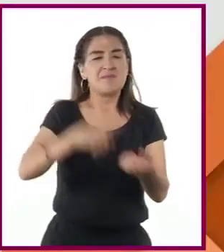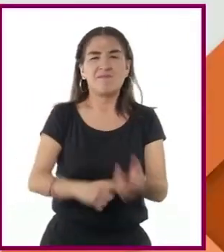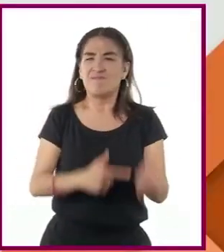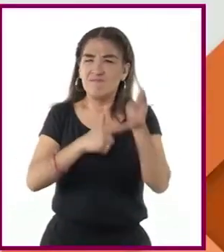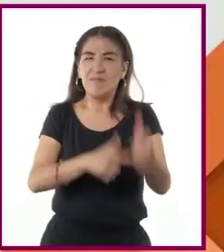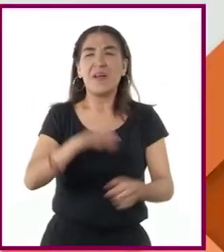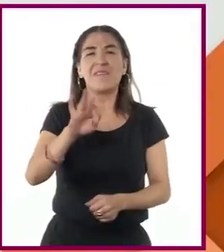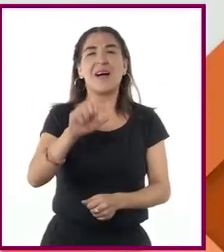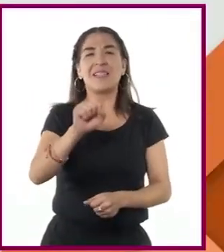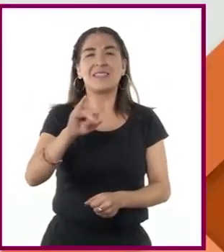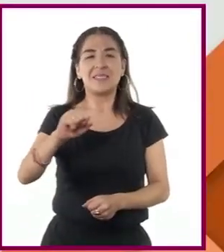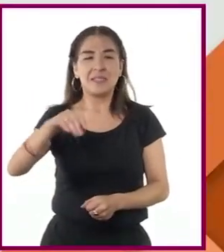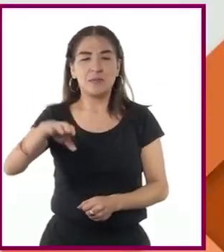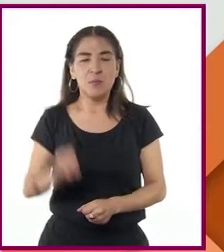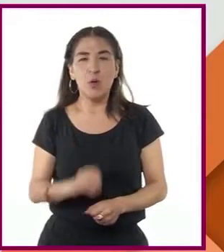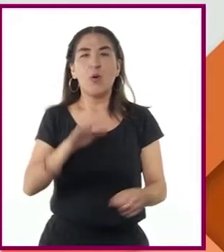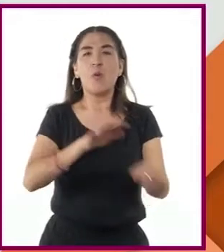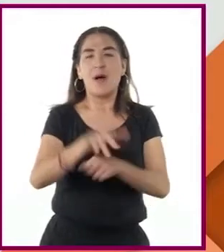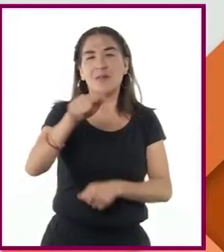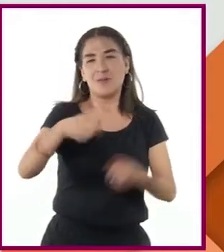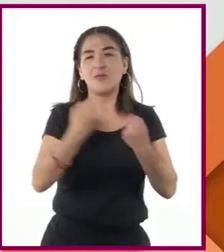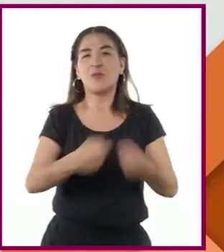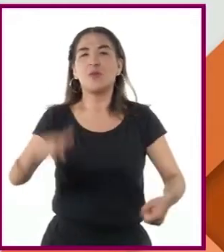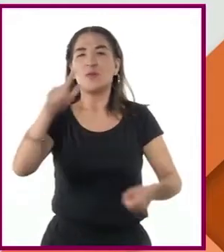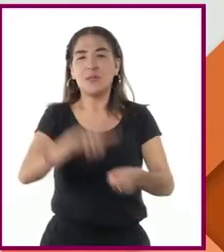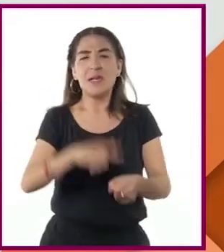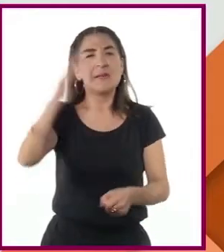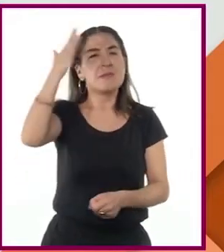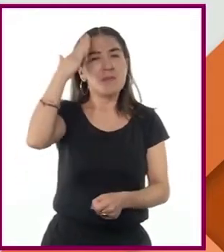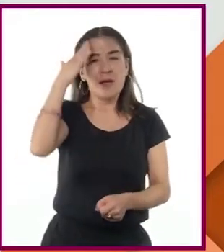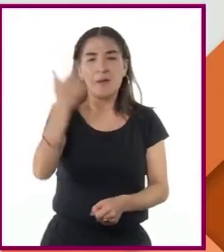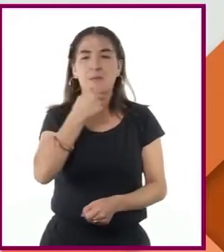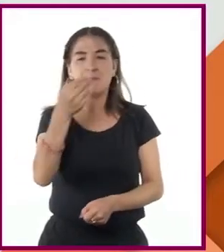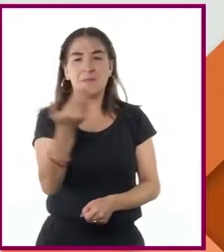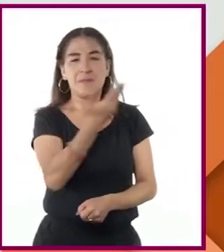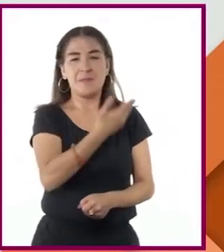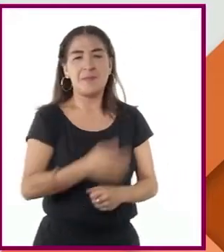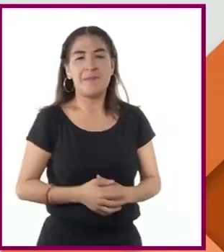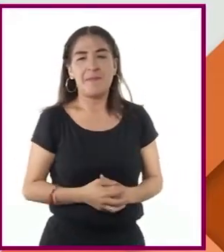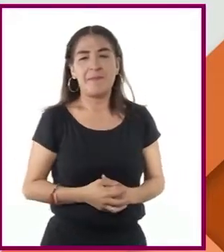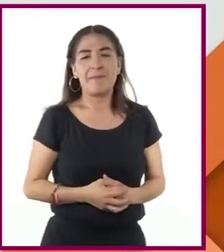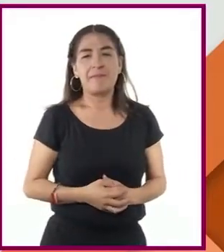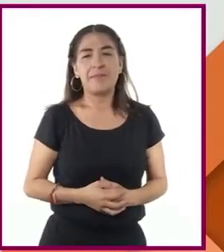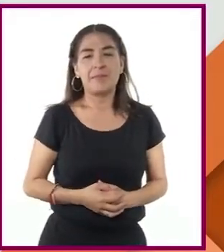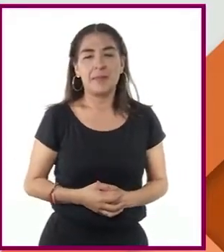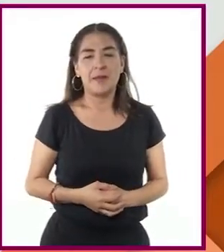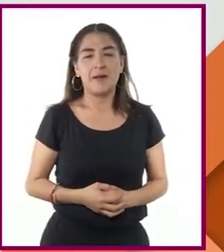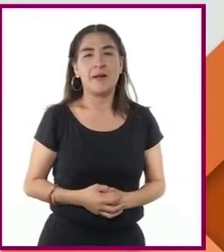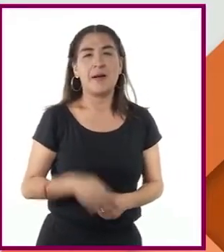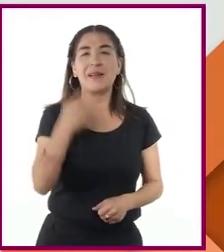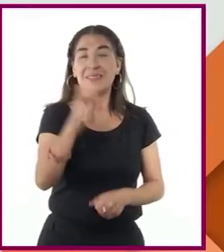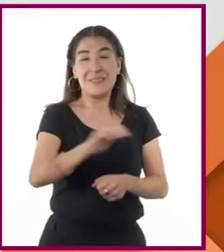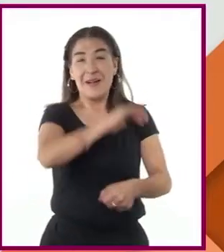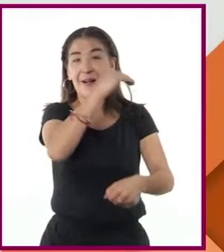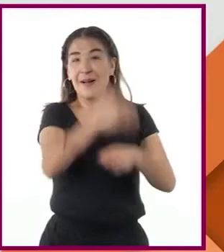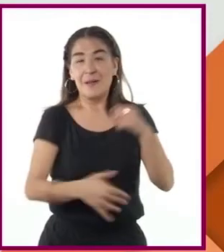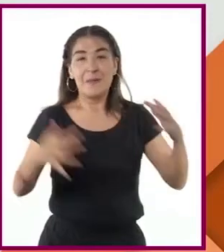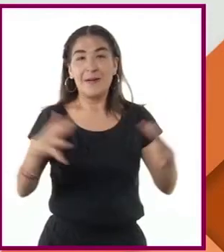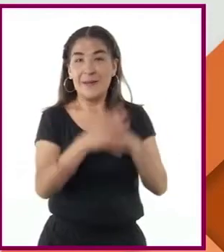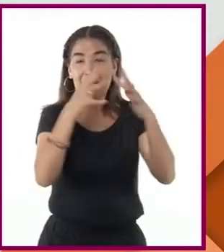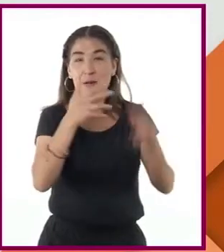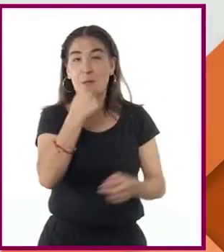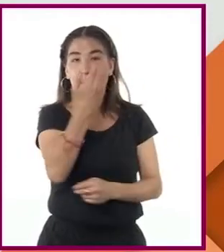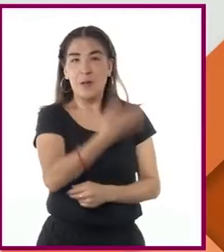importante de ellos fue el de los partisanos socialistas, liderados por Josip Brods Tito. Tras el final de la guerra, Tito